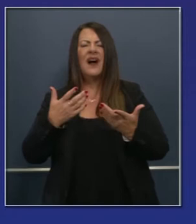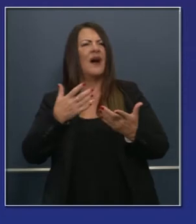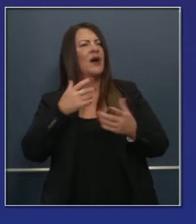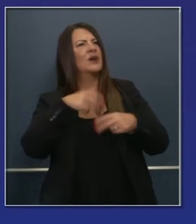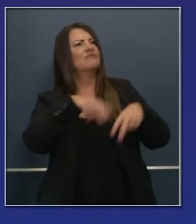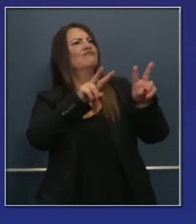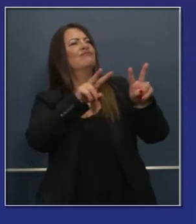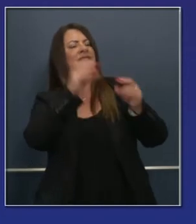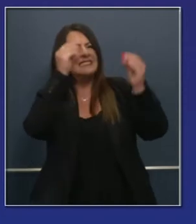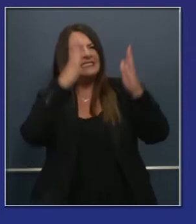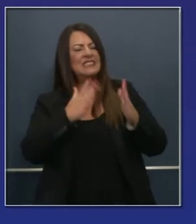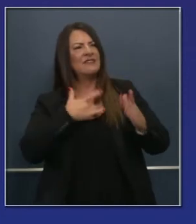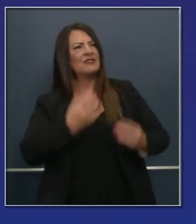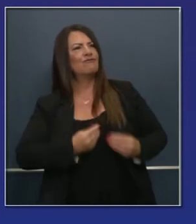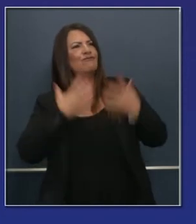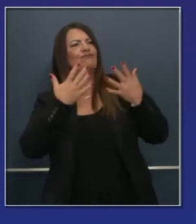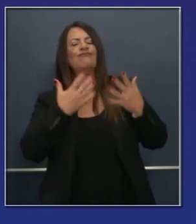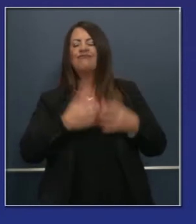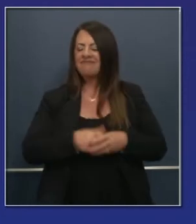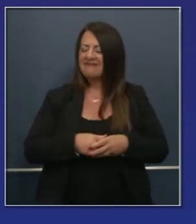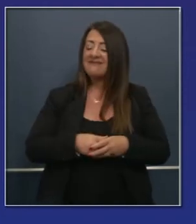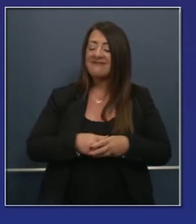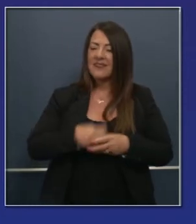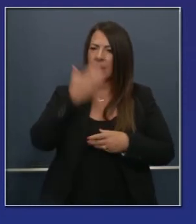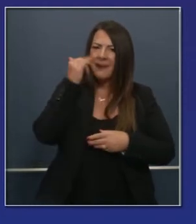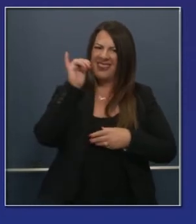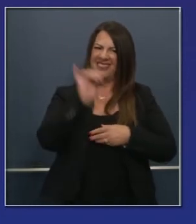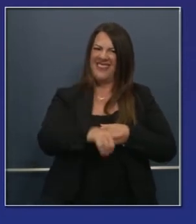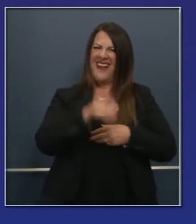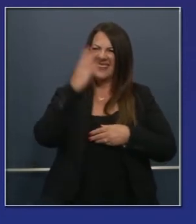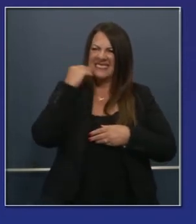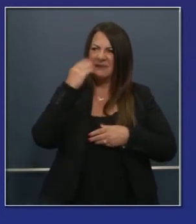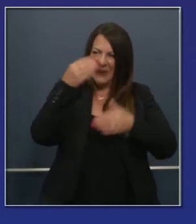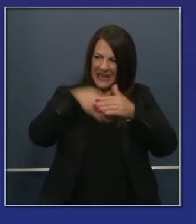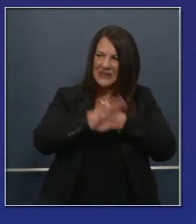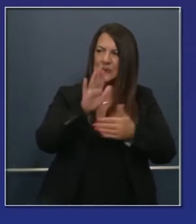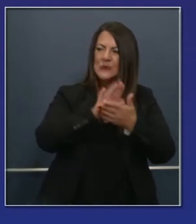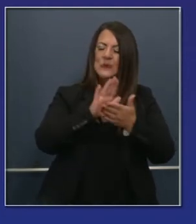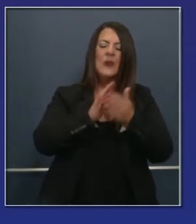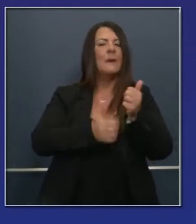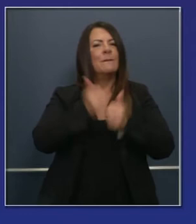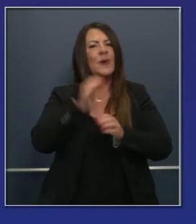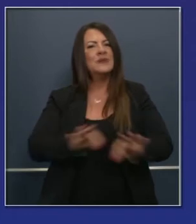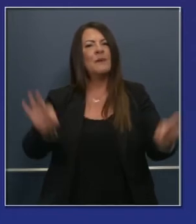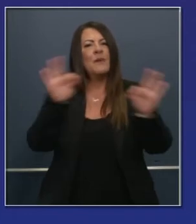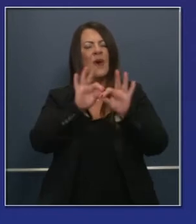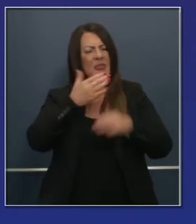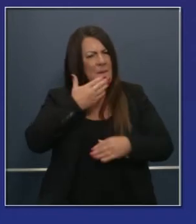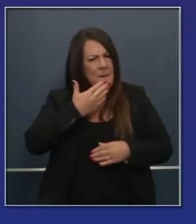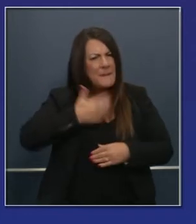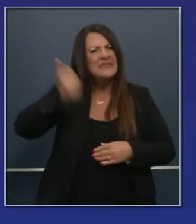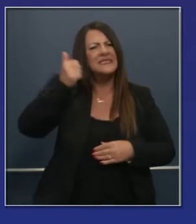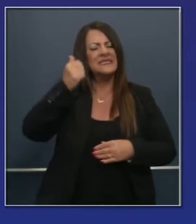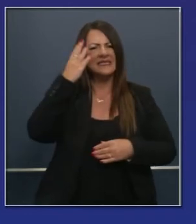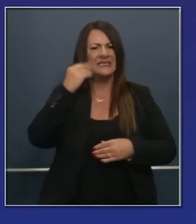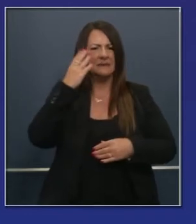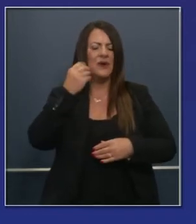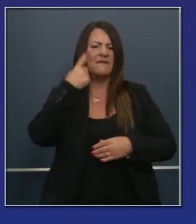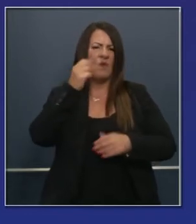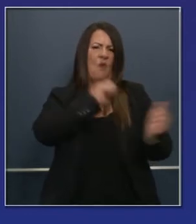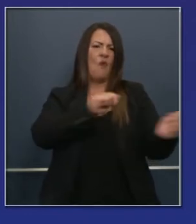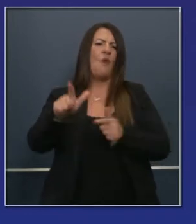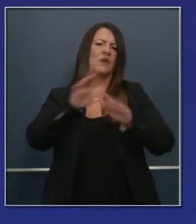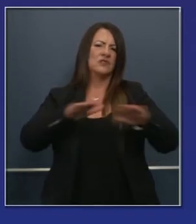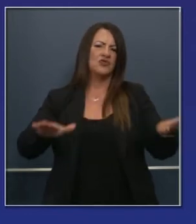por un maestro. Ese momento mágico que cambia la trayectoria de una persona. Eso es subóptimo, tener esa experiencia de manera